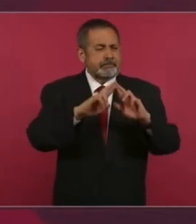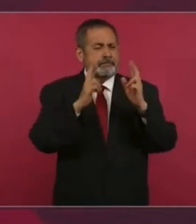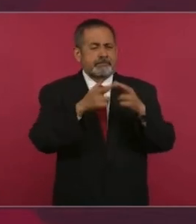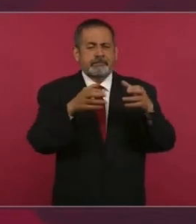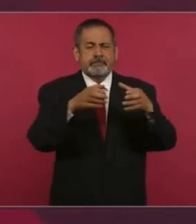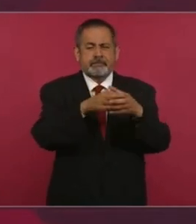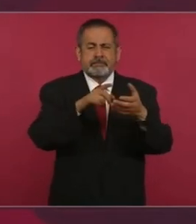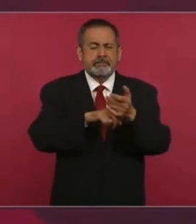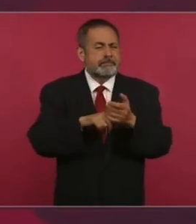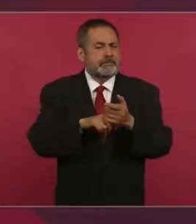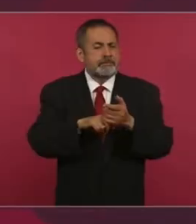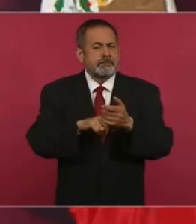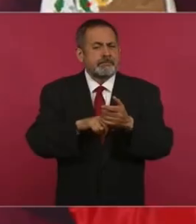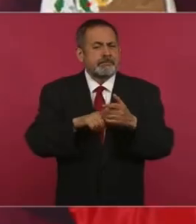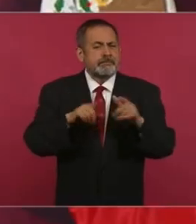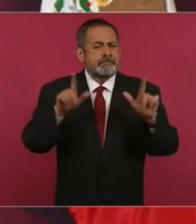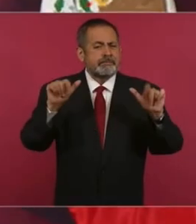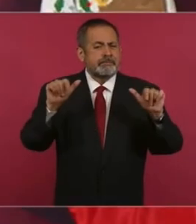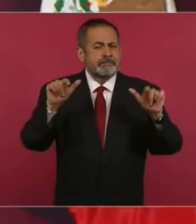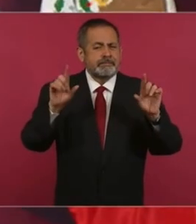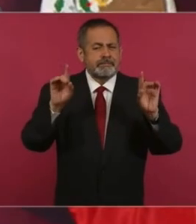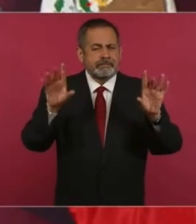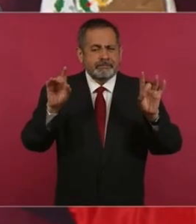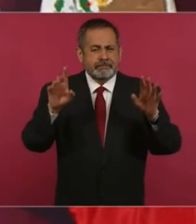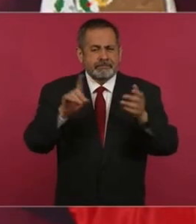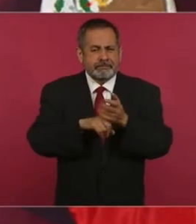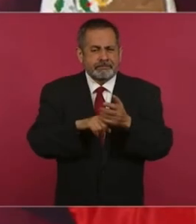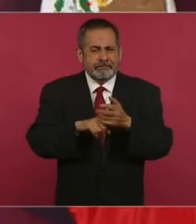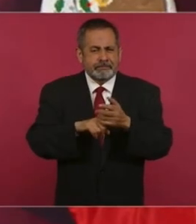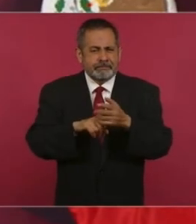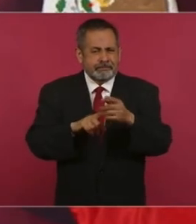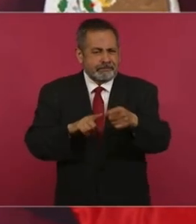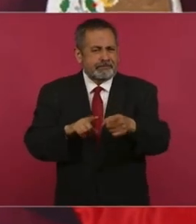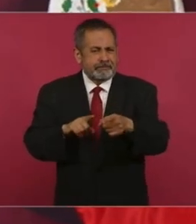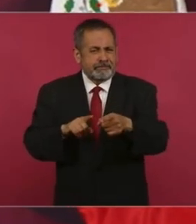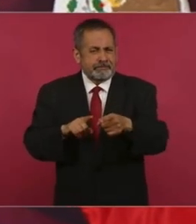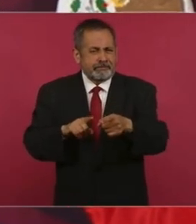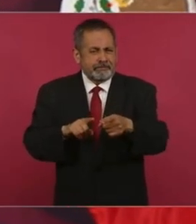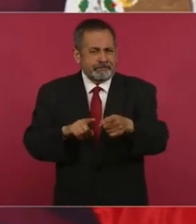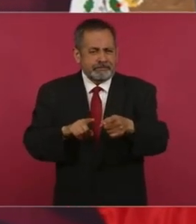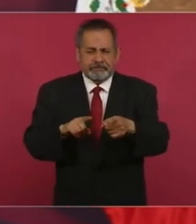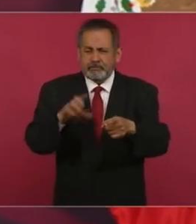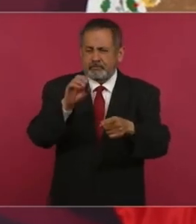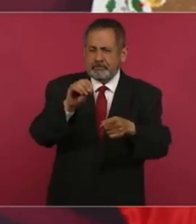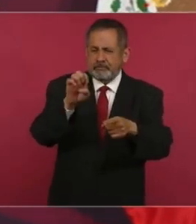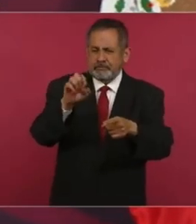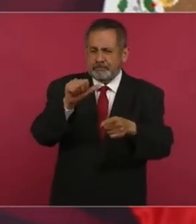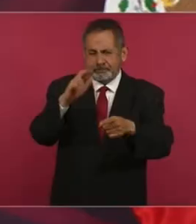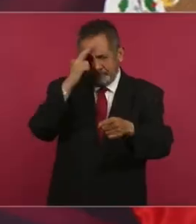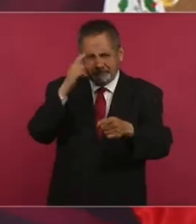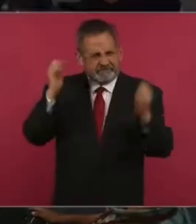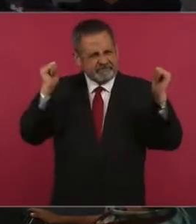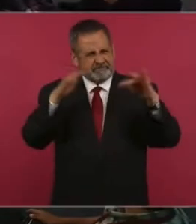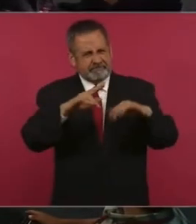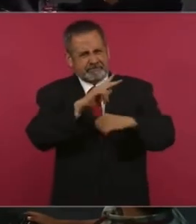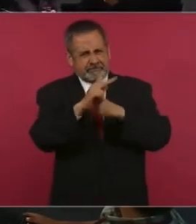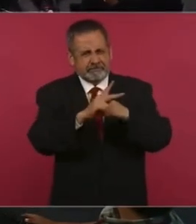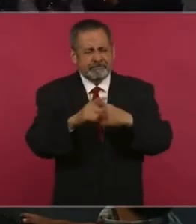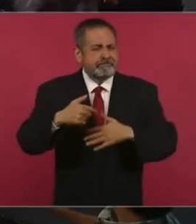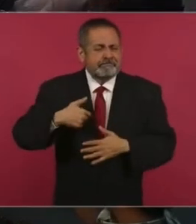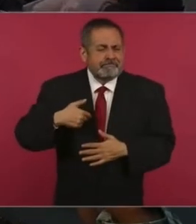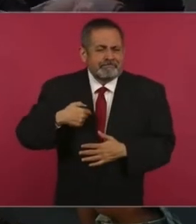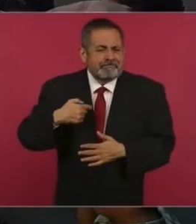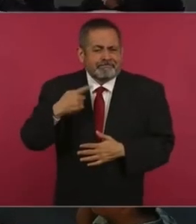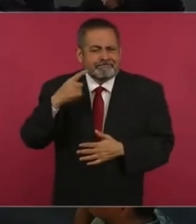es la… La cumbre de las Américas. Yo no estoy de